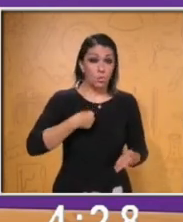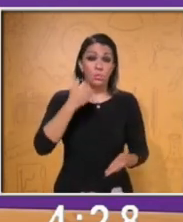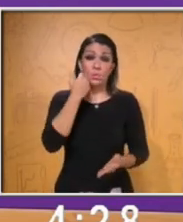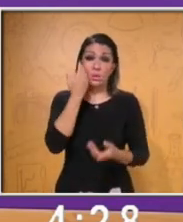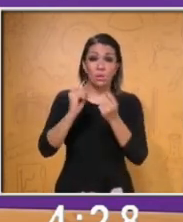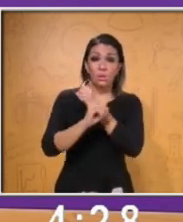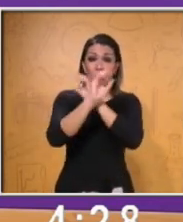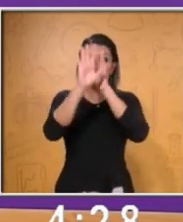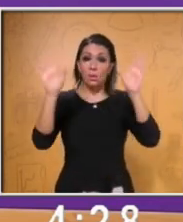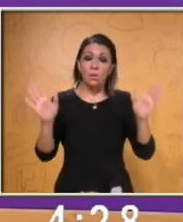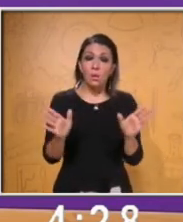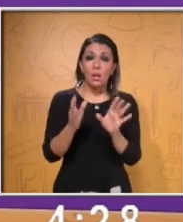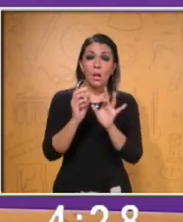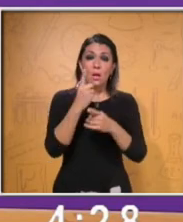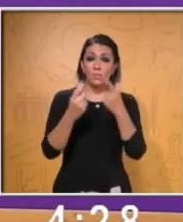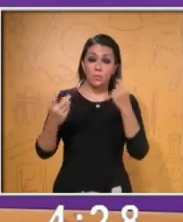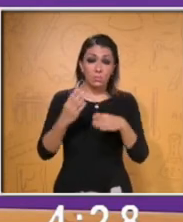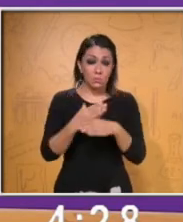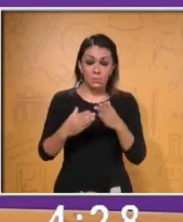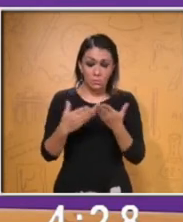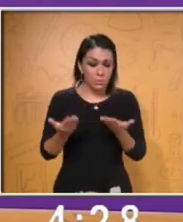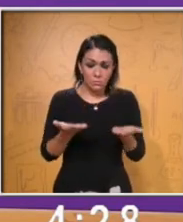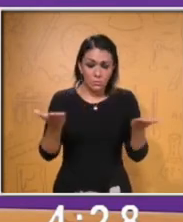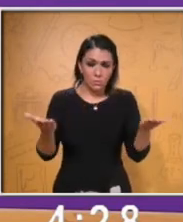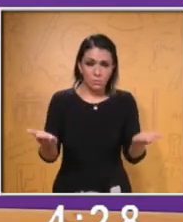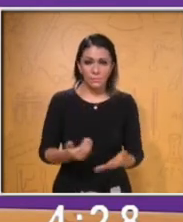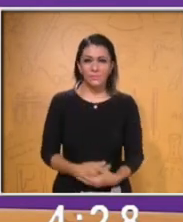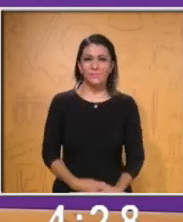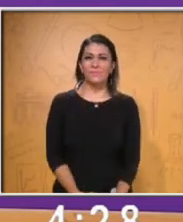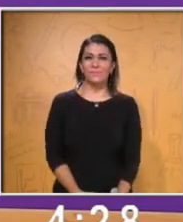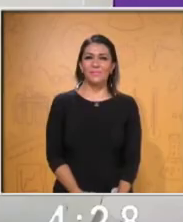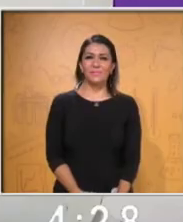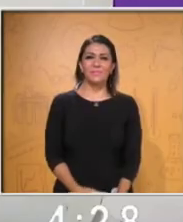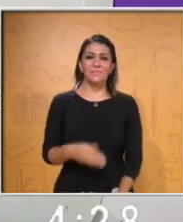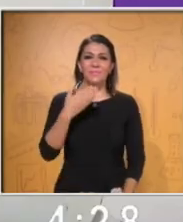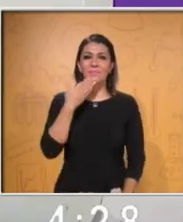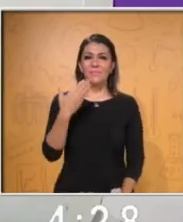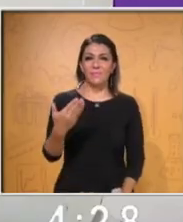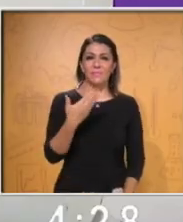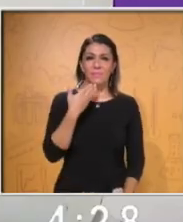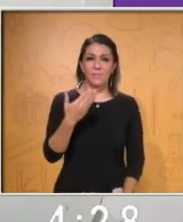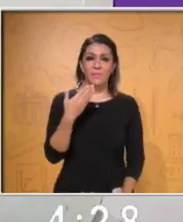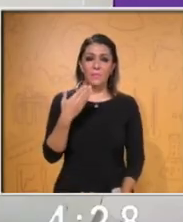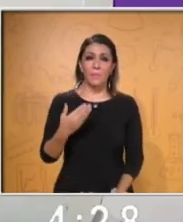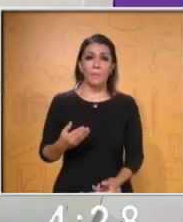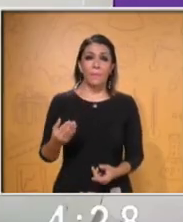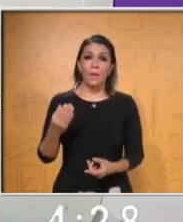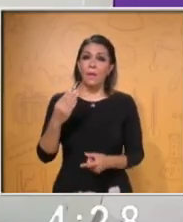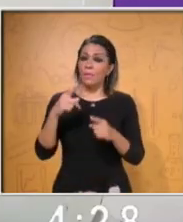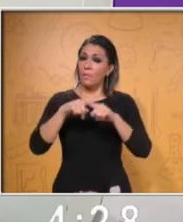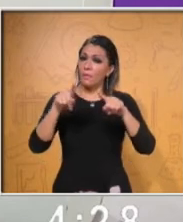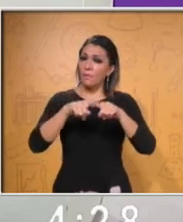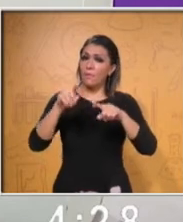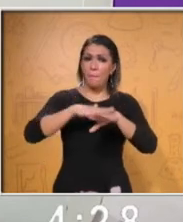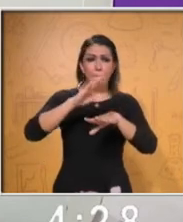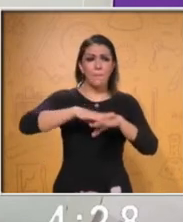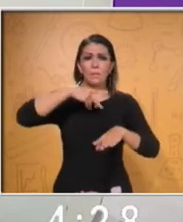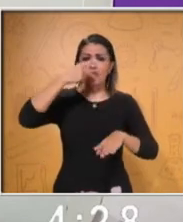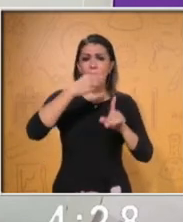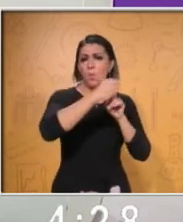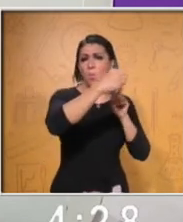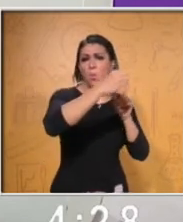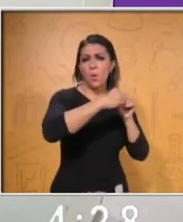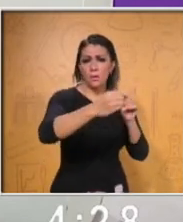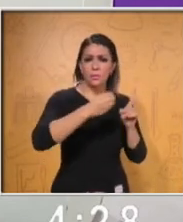quedado claros. Bien. Vamos a ver qué otro tipo de frases podemos utilizar al momento de presentar la